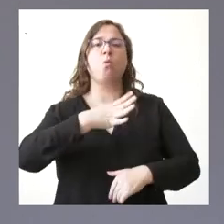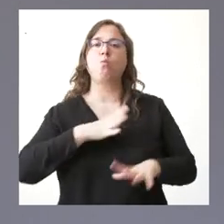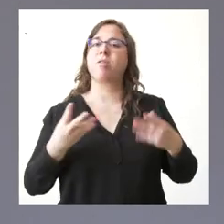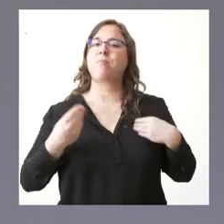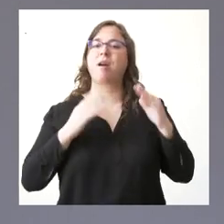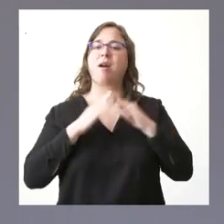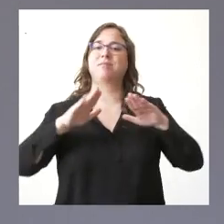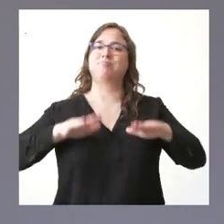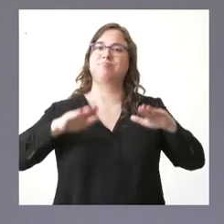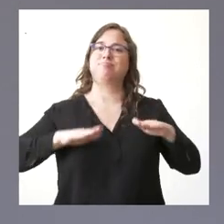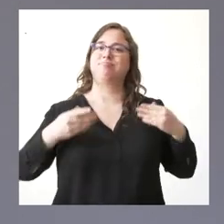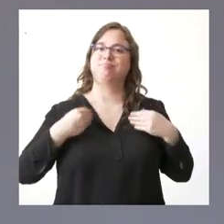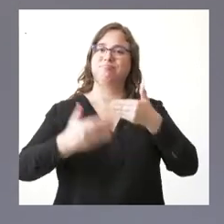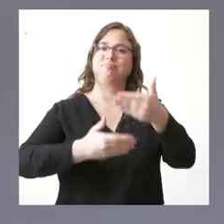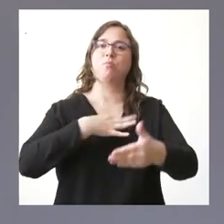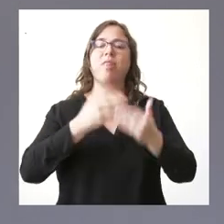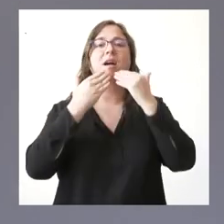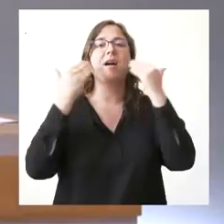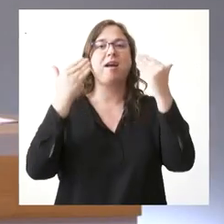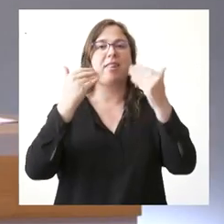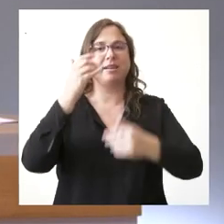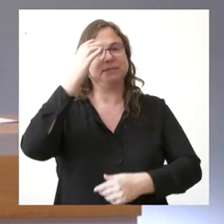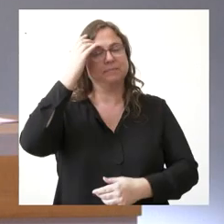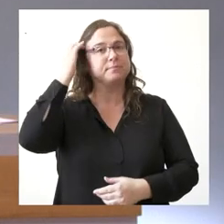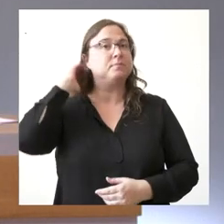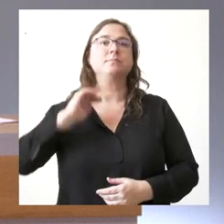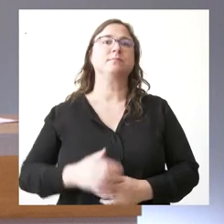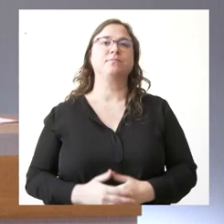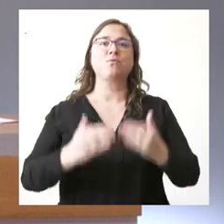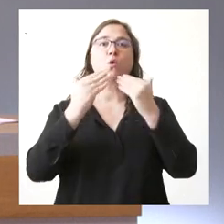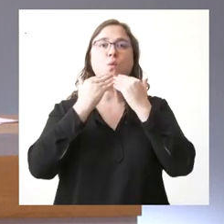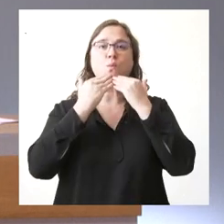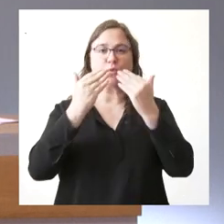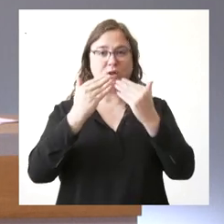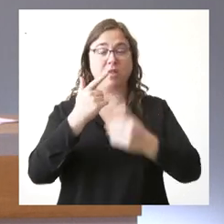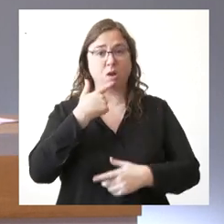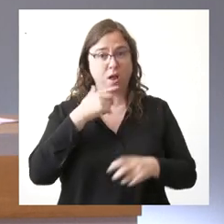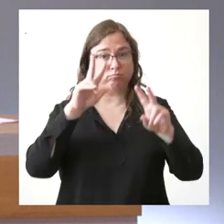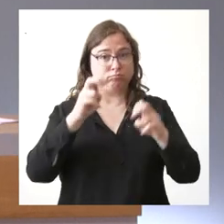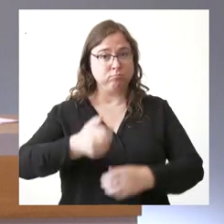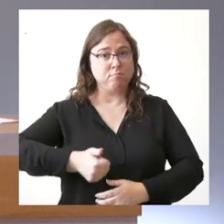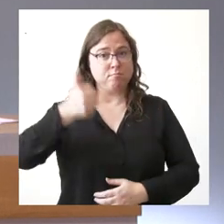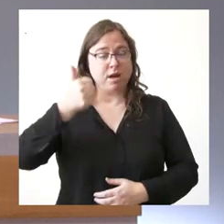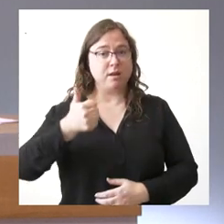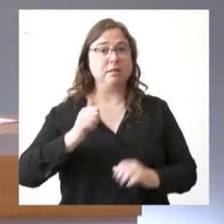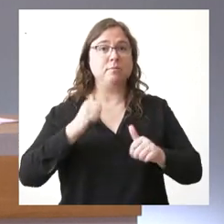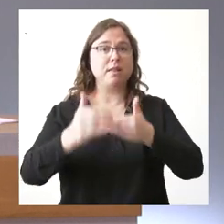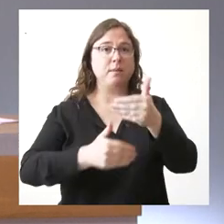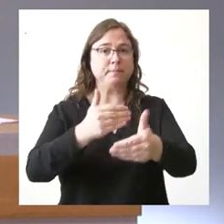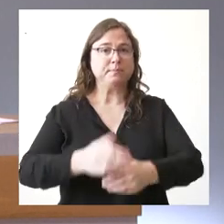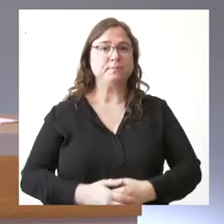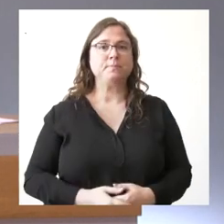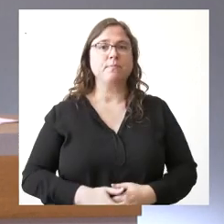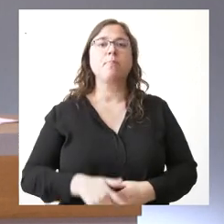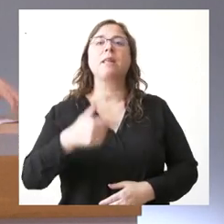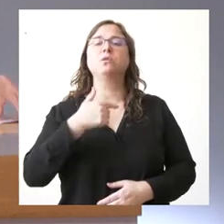en sus domicilios. Gracias. Pues, muchas gracias, consejera. Dos asuntos más antes de estar a su